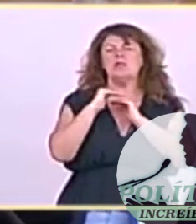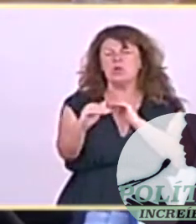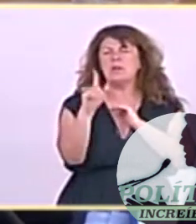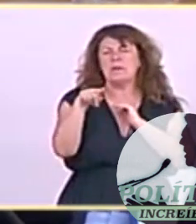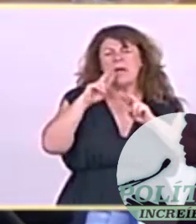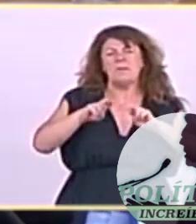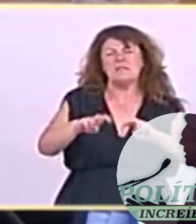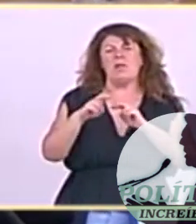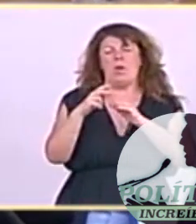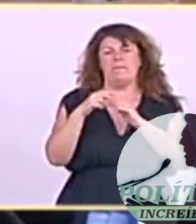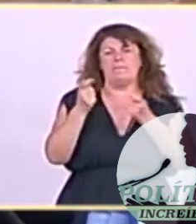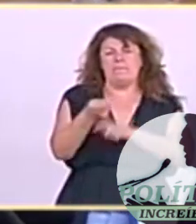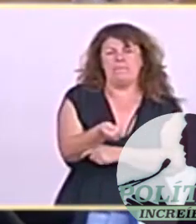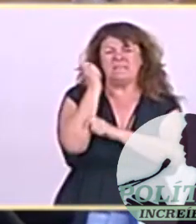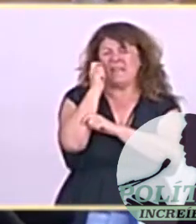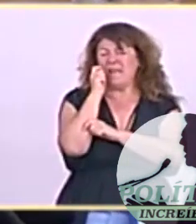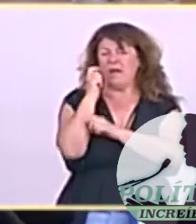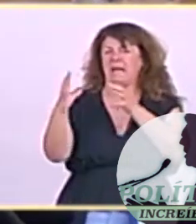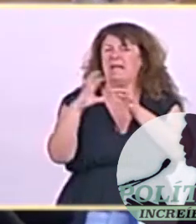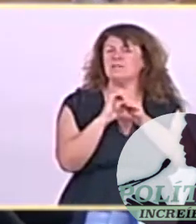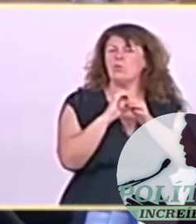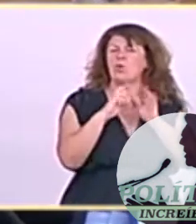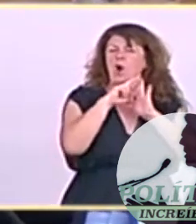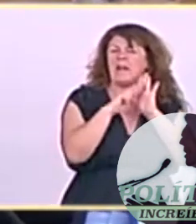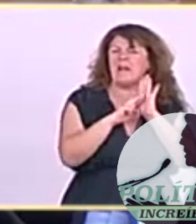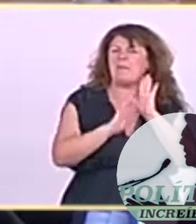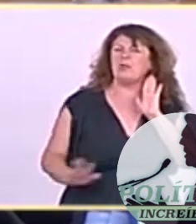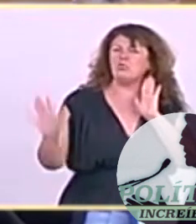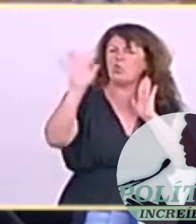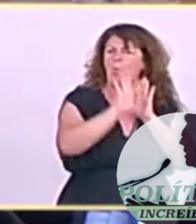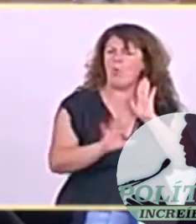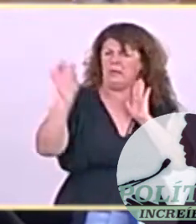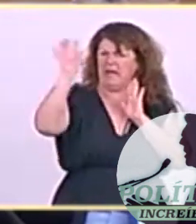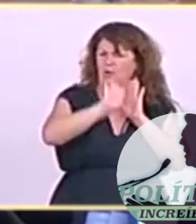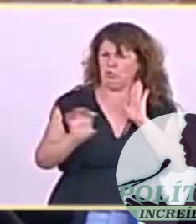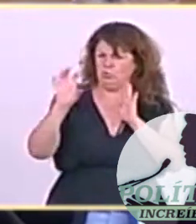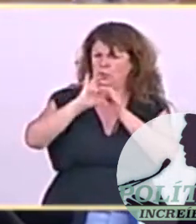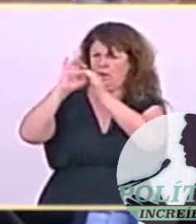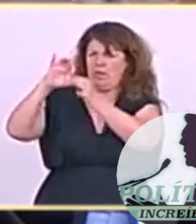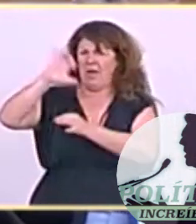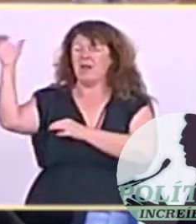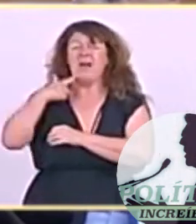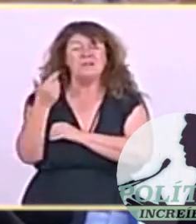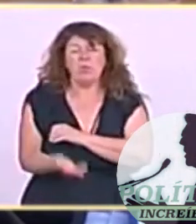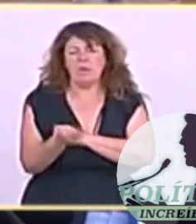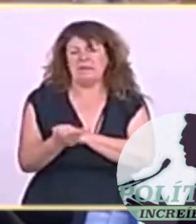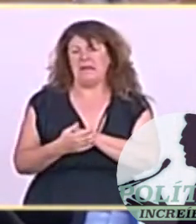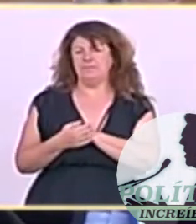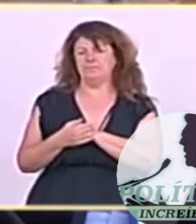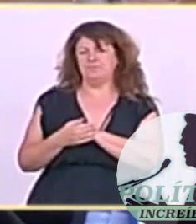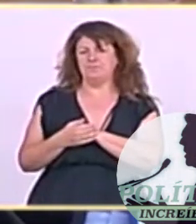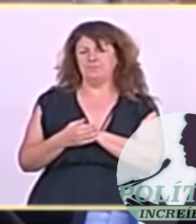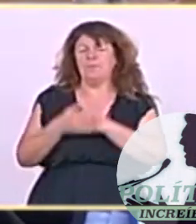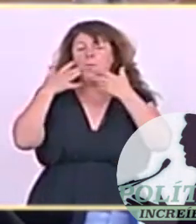reglamentos comunitarios, es absolutamente fundamental. Por tanto, sostenibilidad, cumplimiento de las normas en